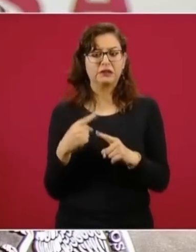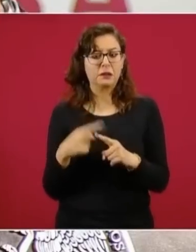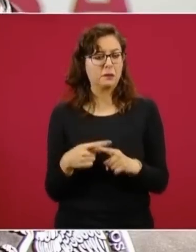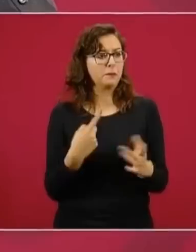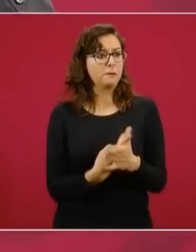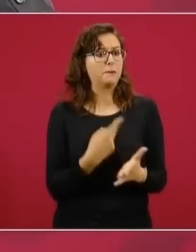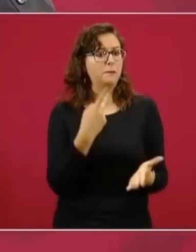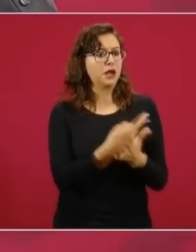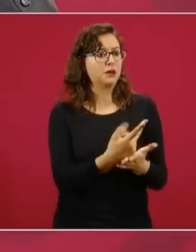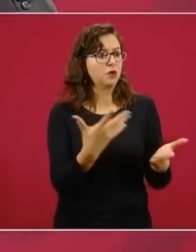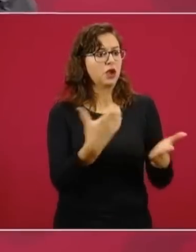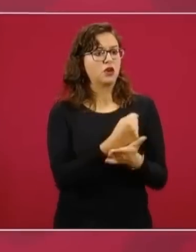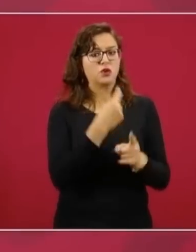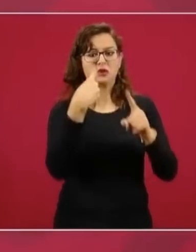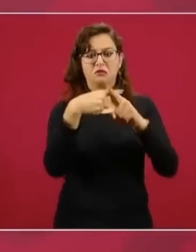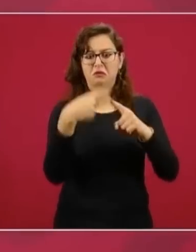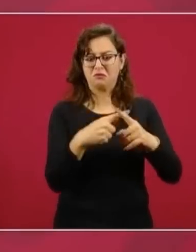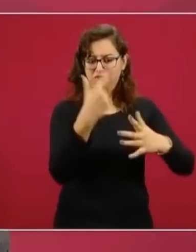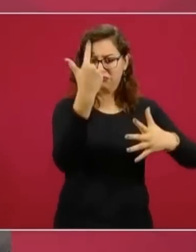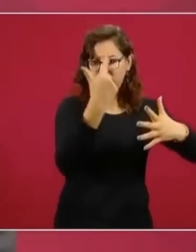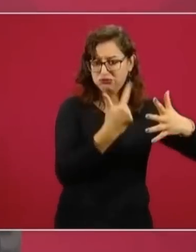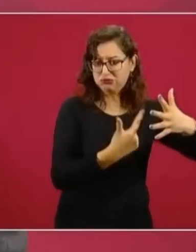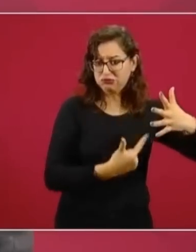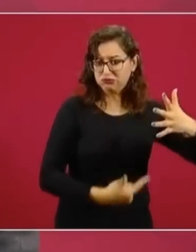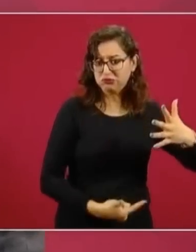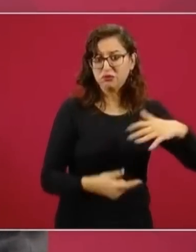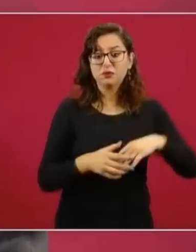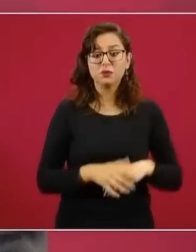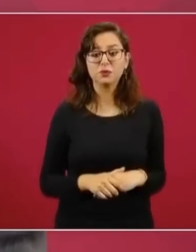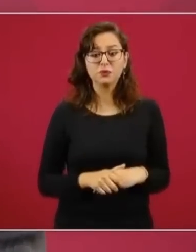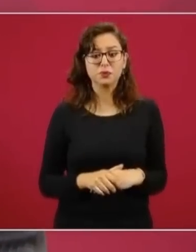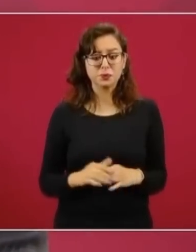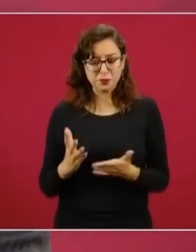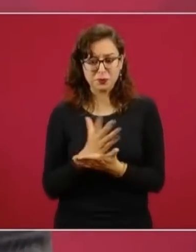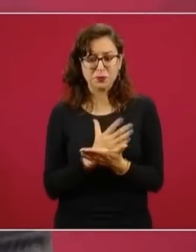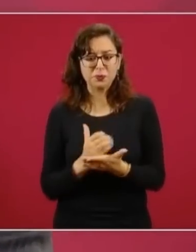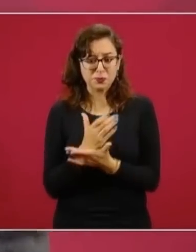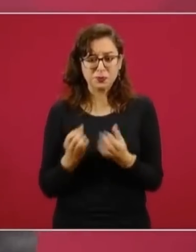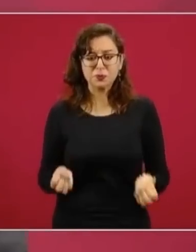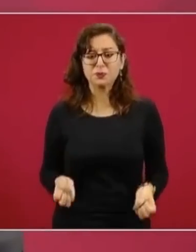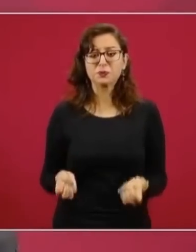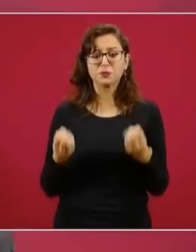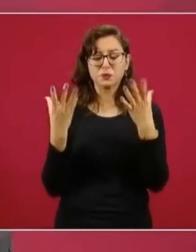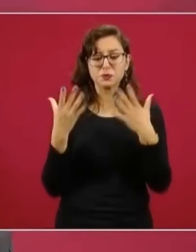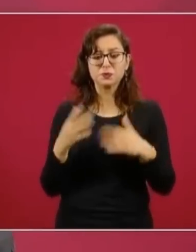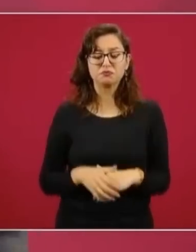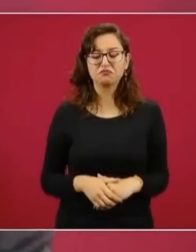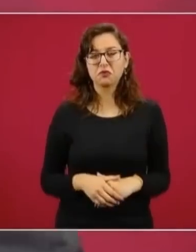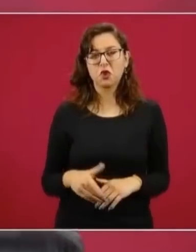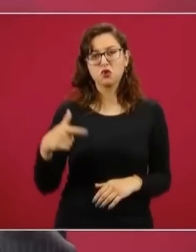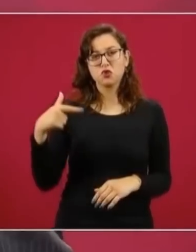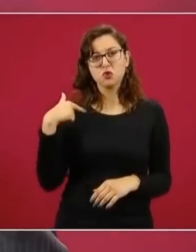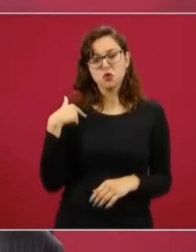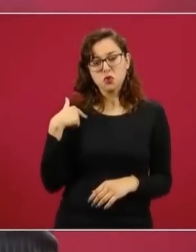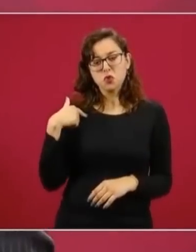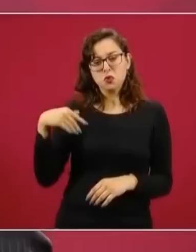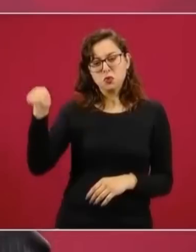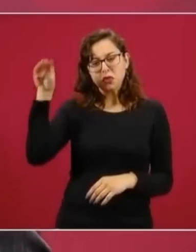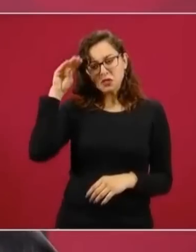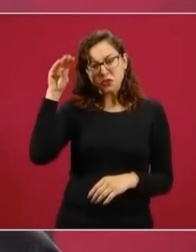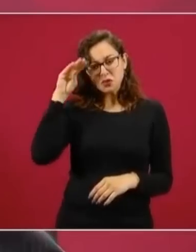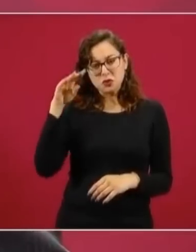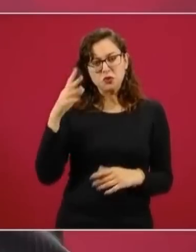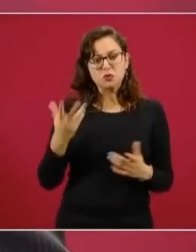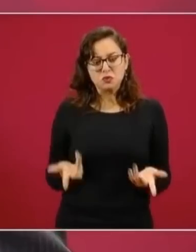premios, cuánto es la ganancia. Yo calculo que vamos a licitar,